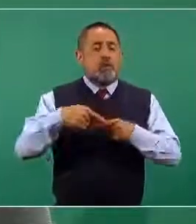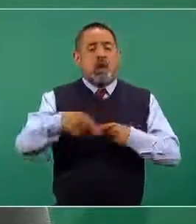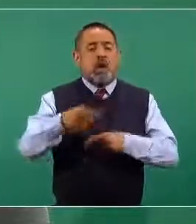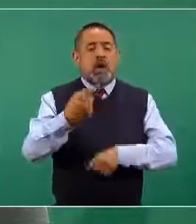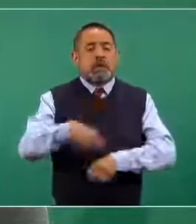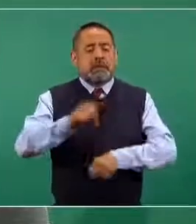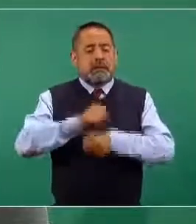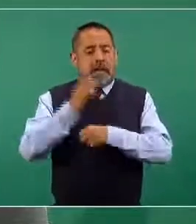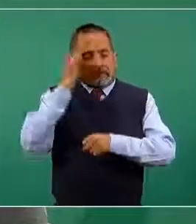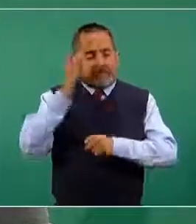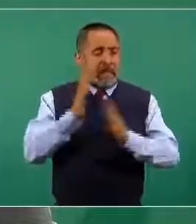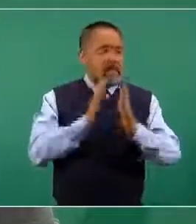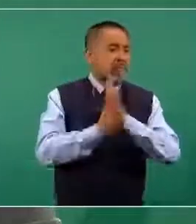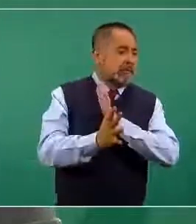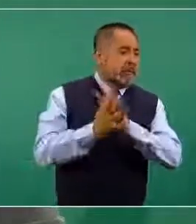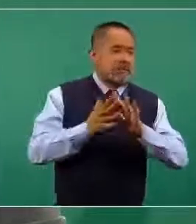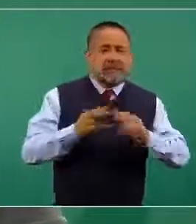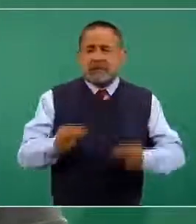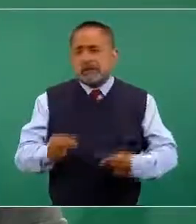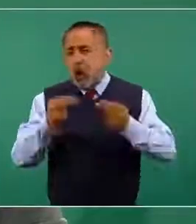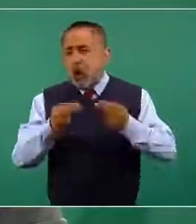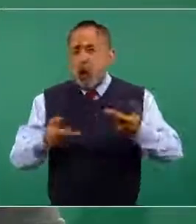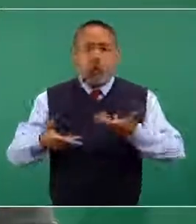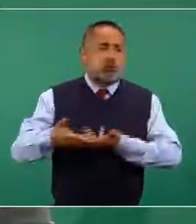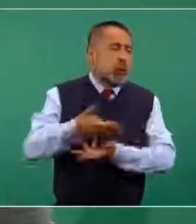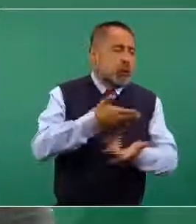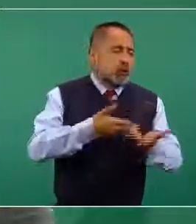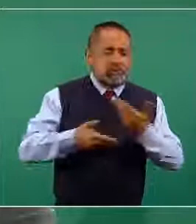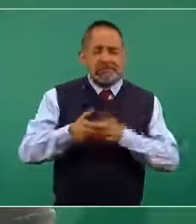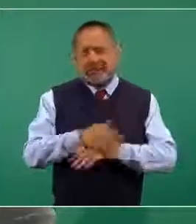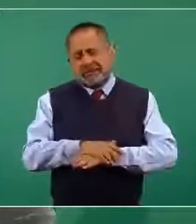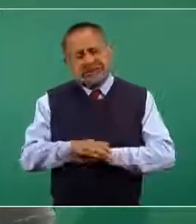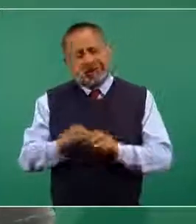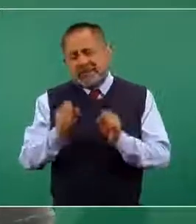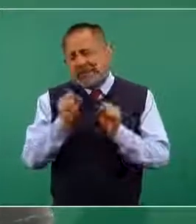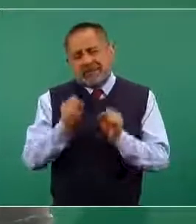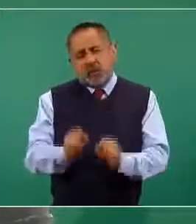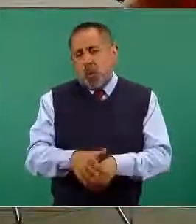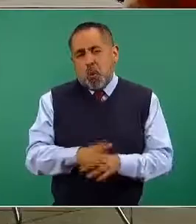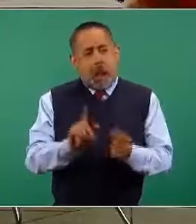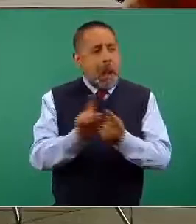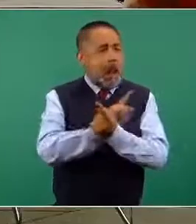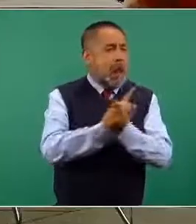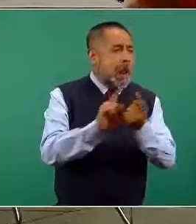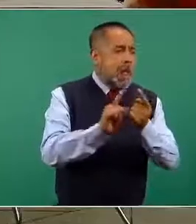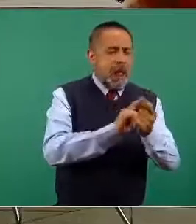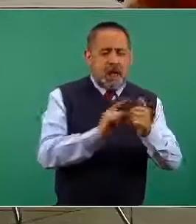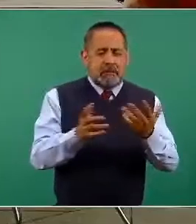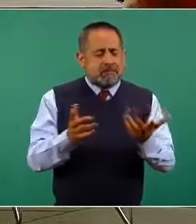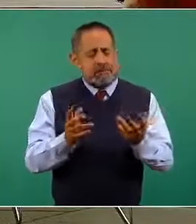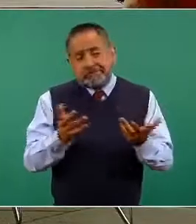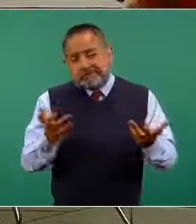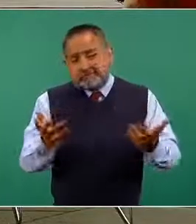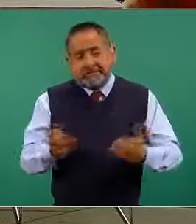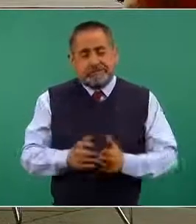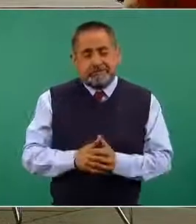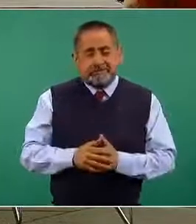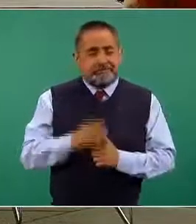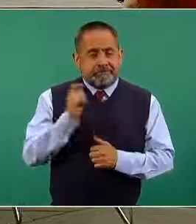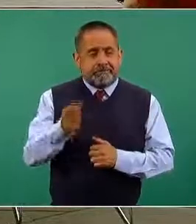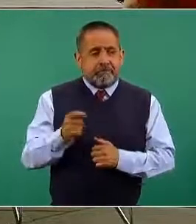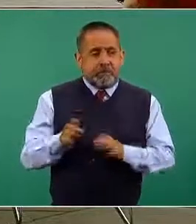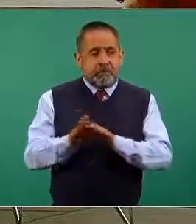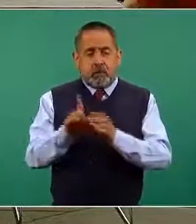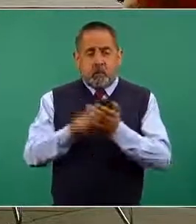y económicas, de acuerdo a lo que se ha establecido, de